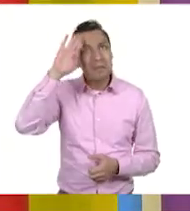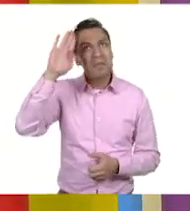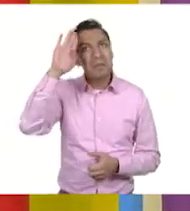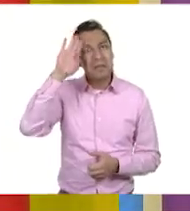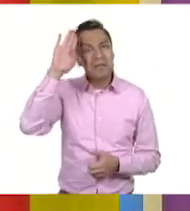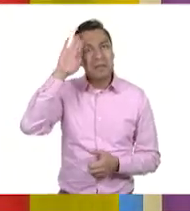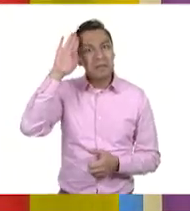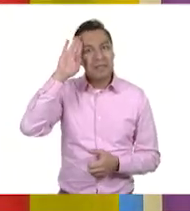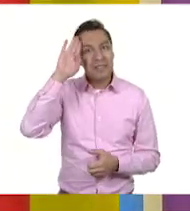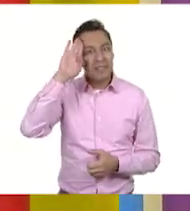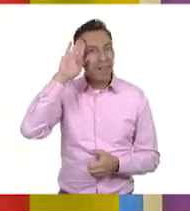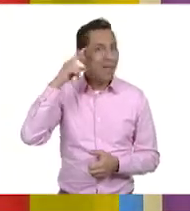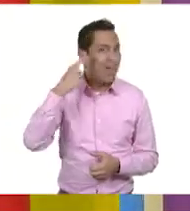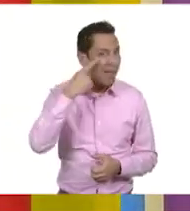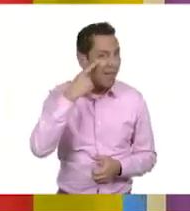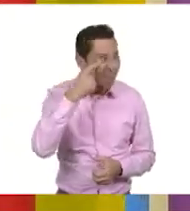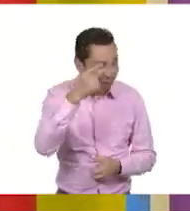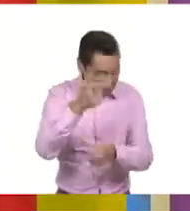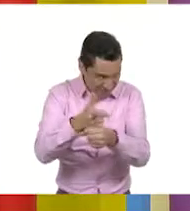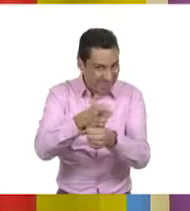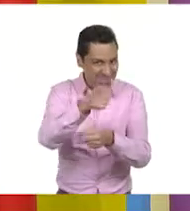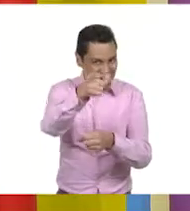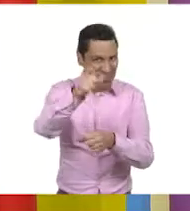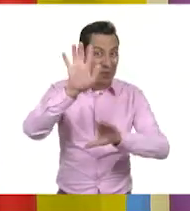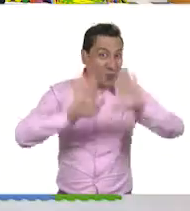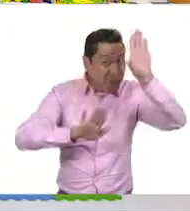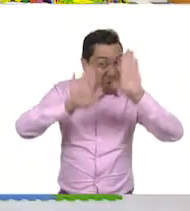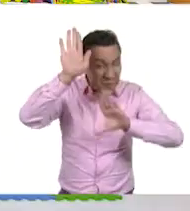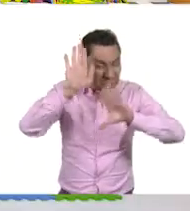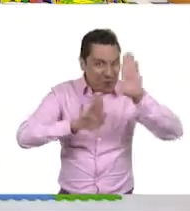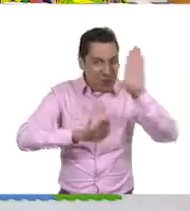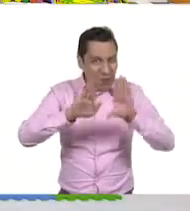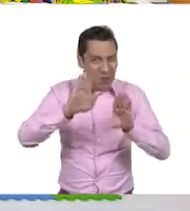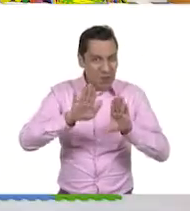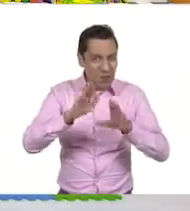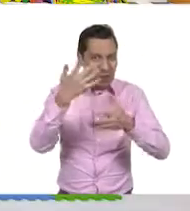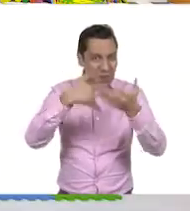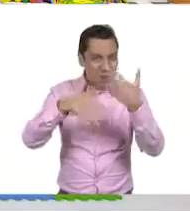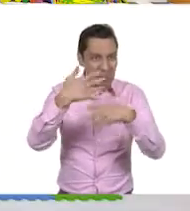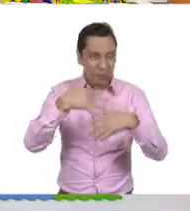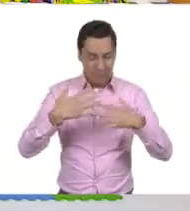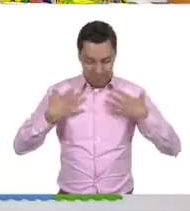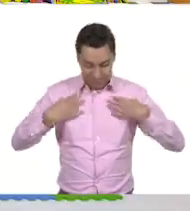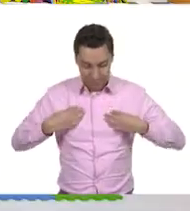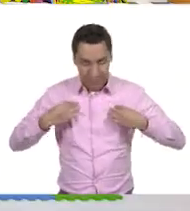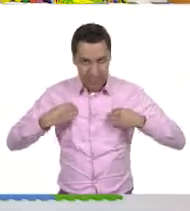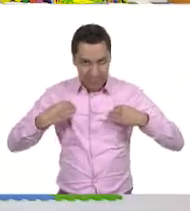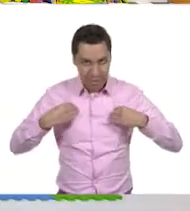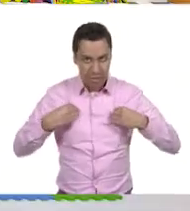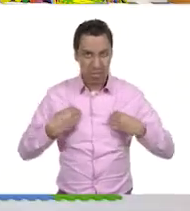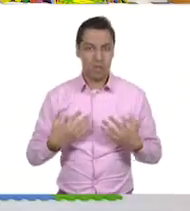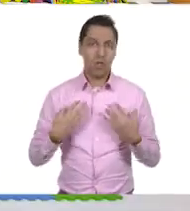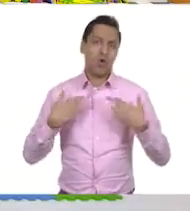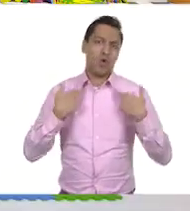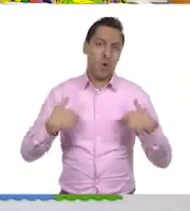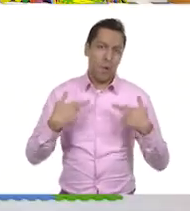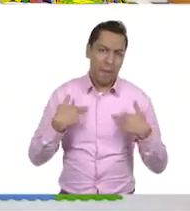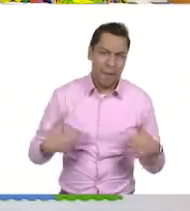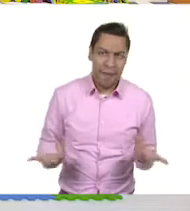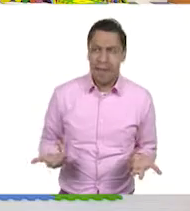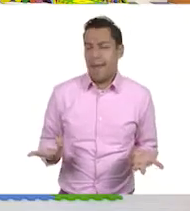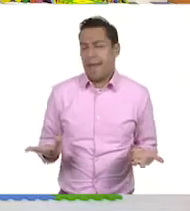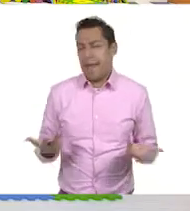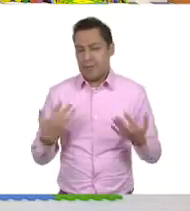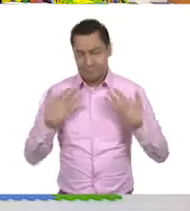y ya van a partir. Ya empecé a escuchar voces por todas partes. ¿Escuchas? Sí. Vestirte. Claro. Exacto. Vestir es una necesidad básica.